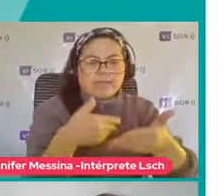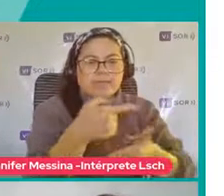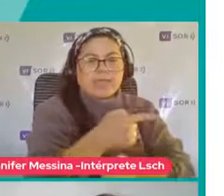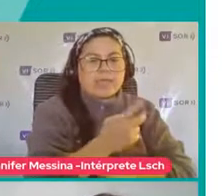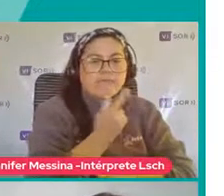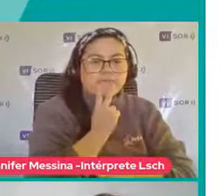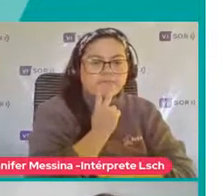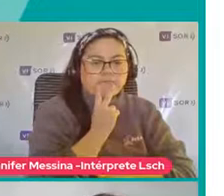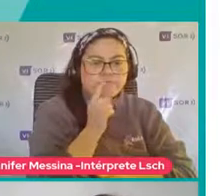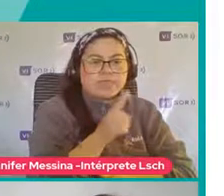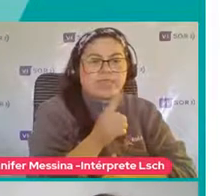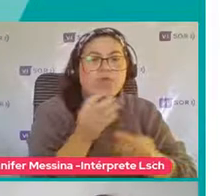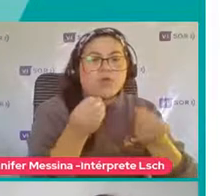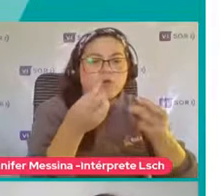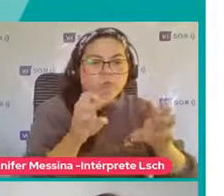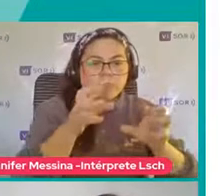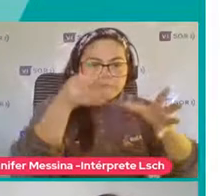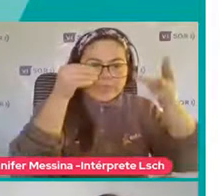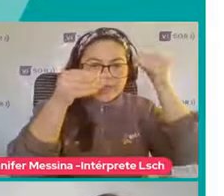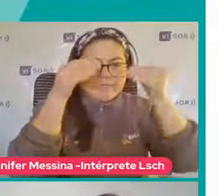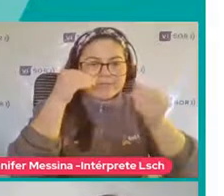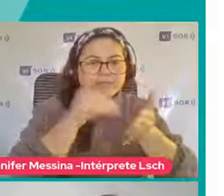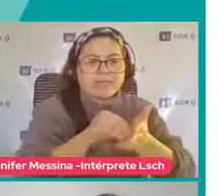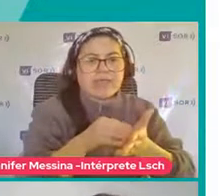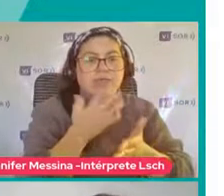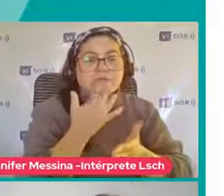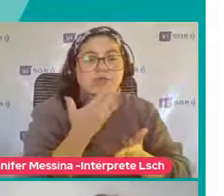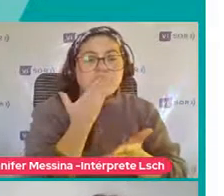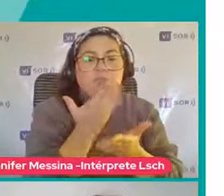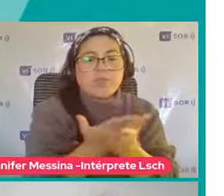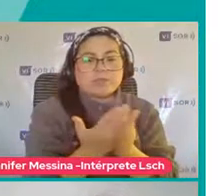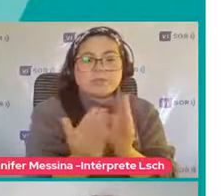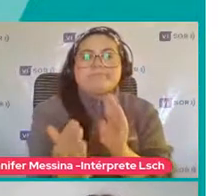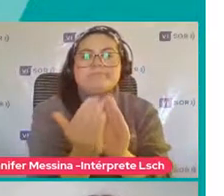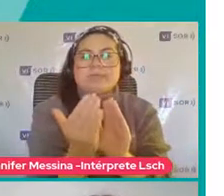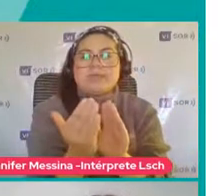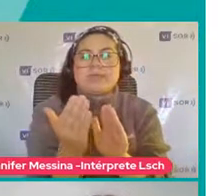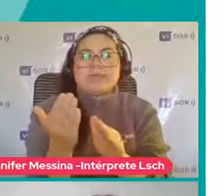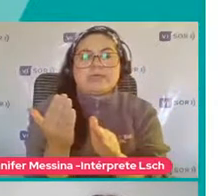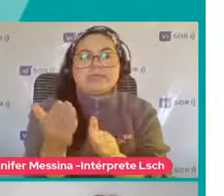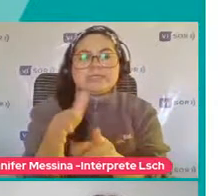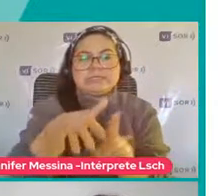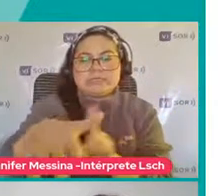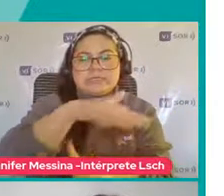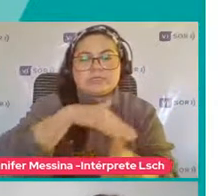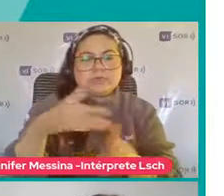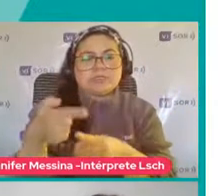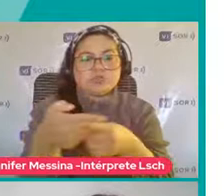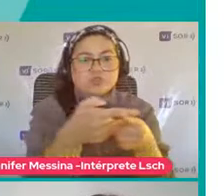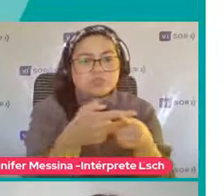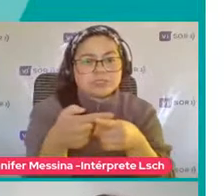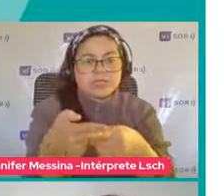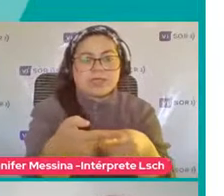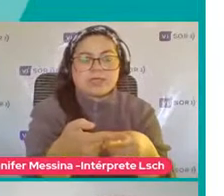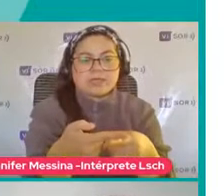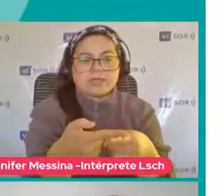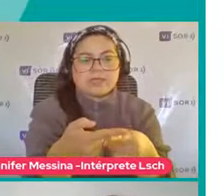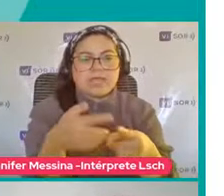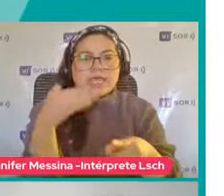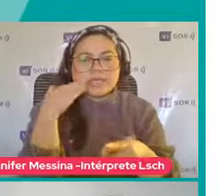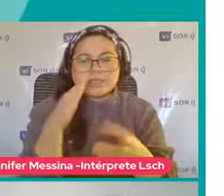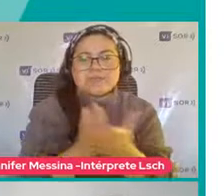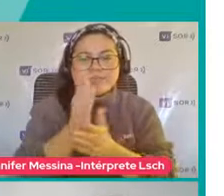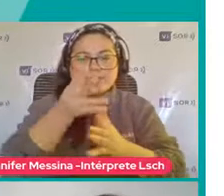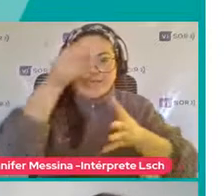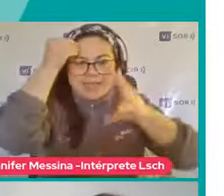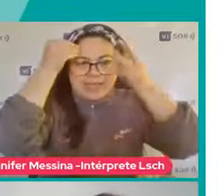su oportunidad De aprendizaje ¿Por qué? Porque cada vez Que se enfrenta A una situación social Este niño Está generando Aprendizaje A